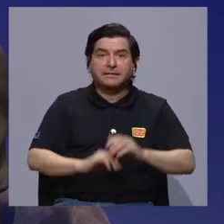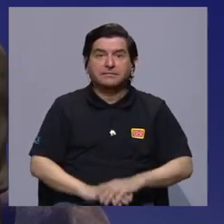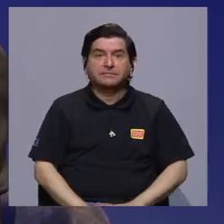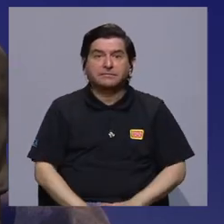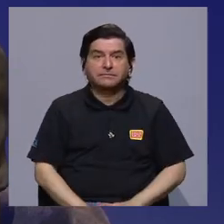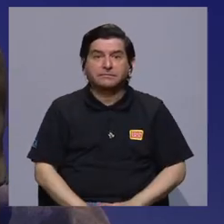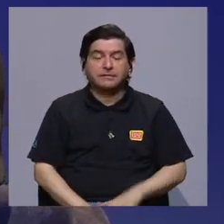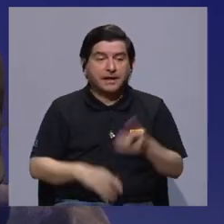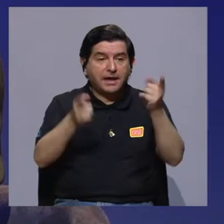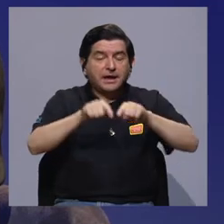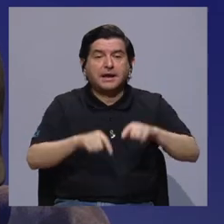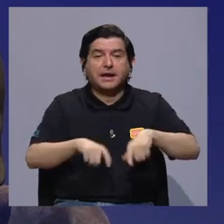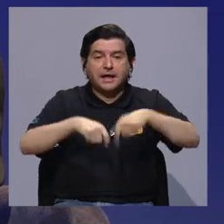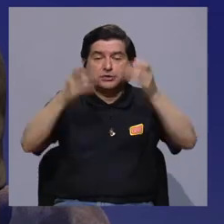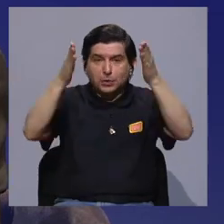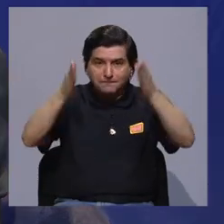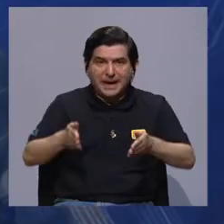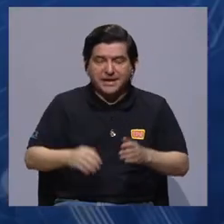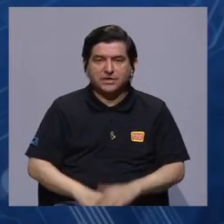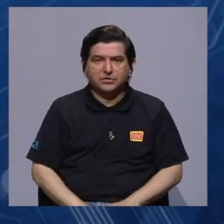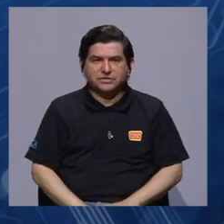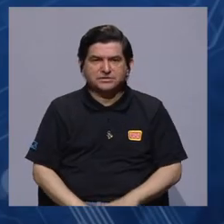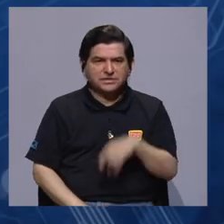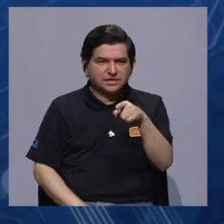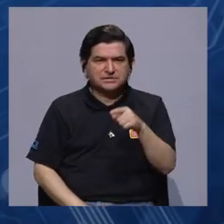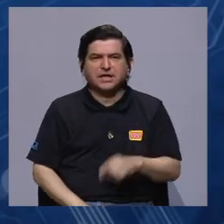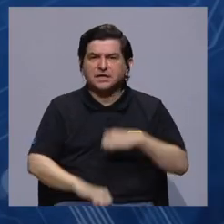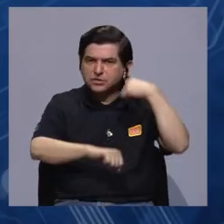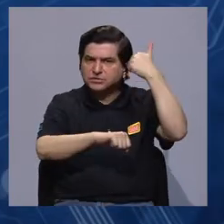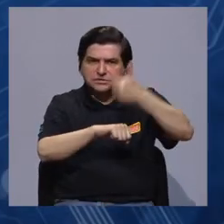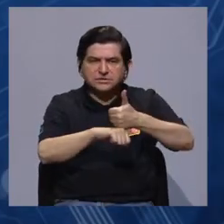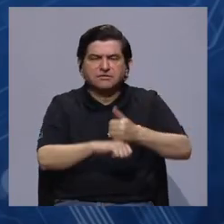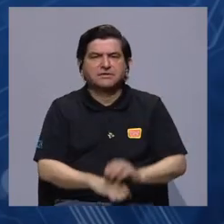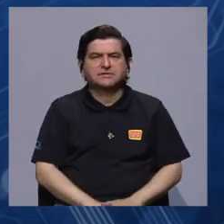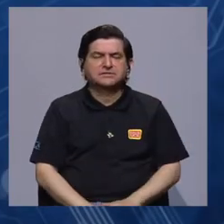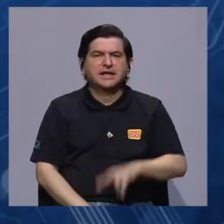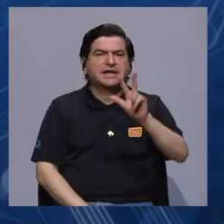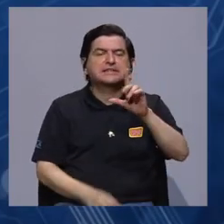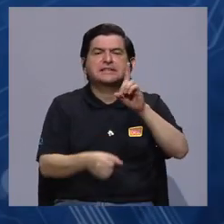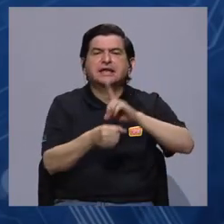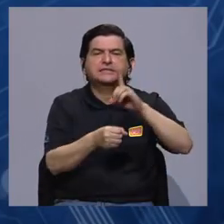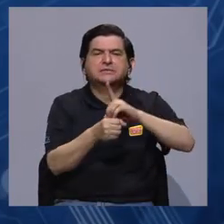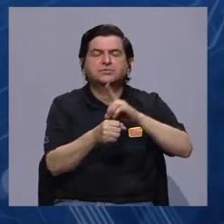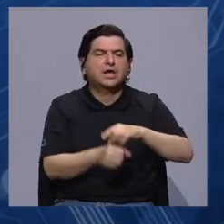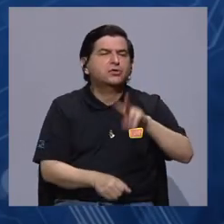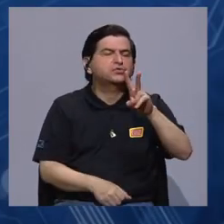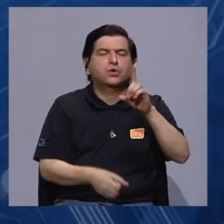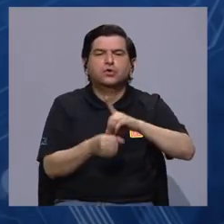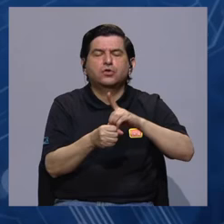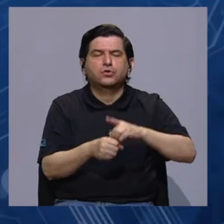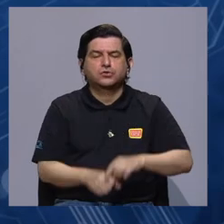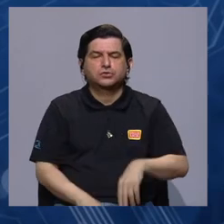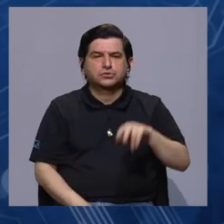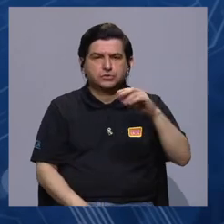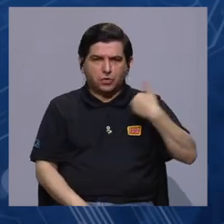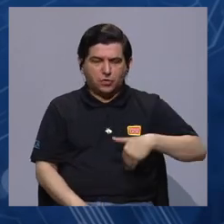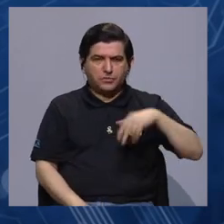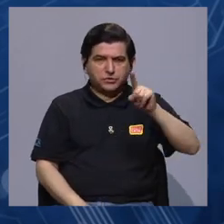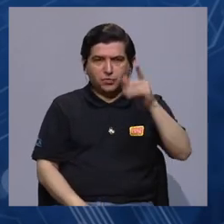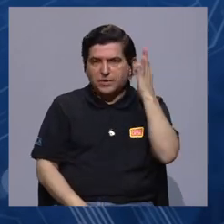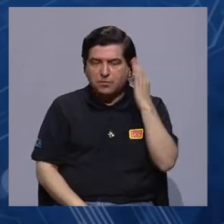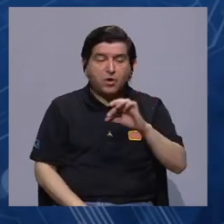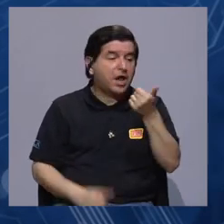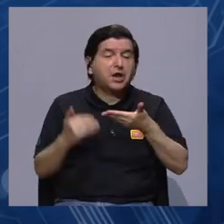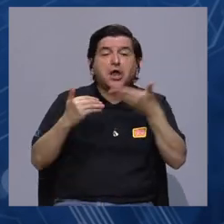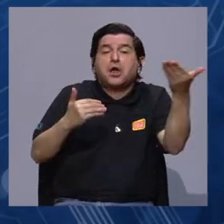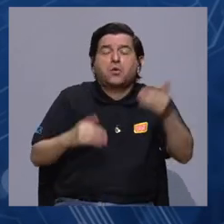por parte de los periodistas que determinaron que tres diputados, dos diputados y una diputada estaban en